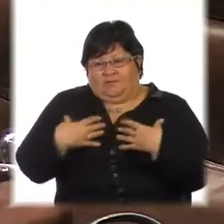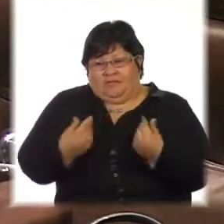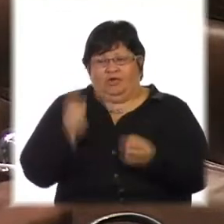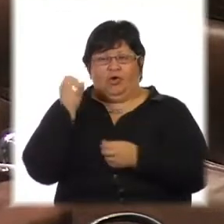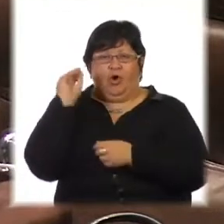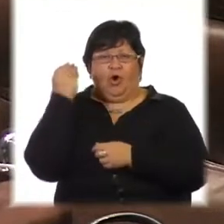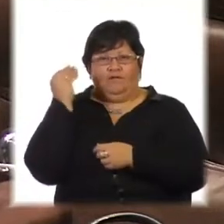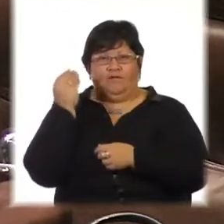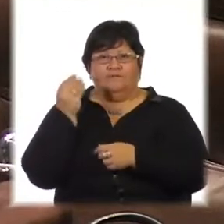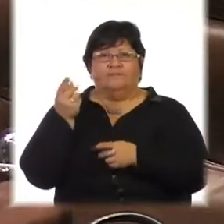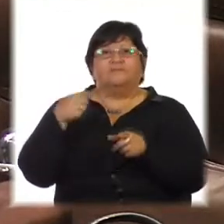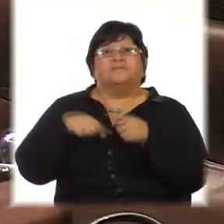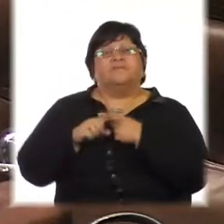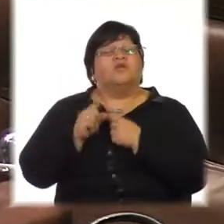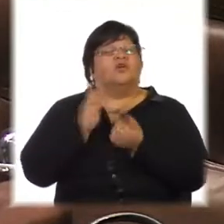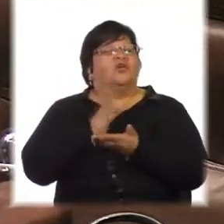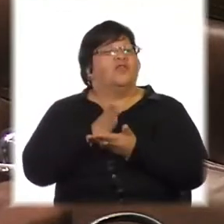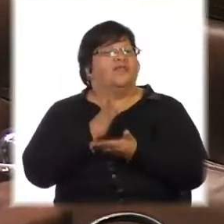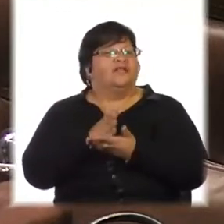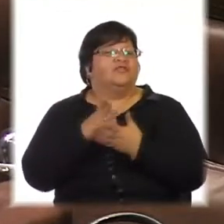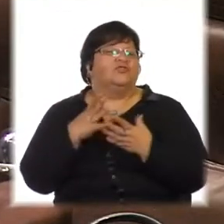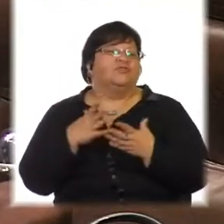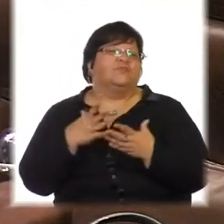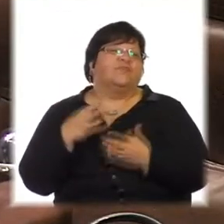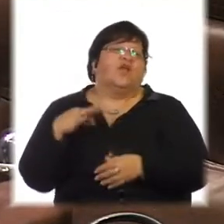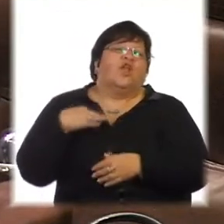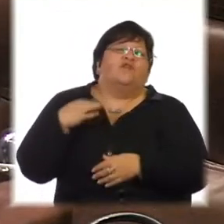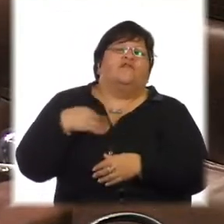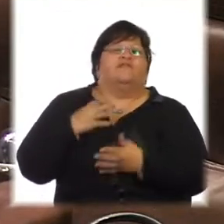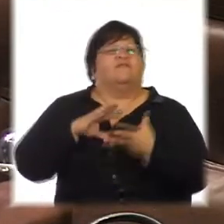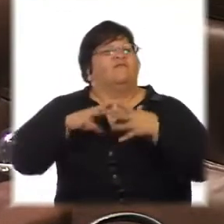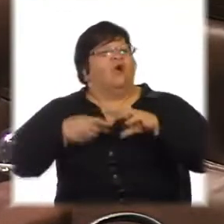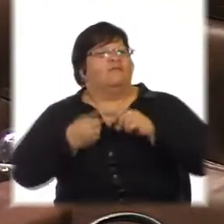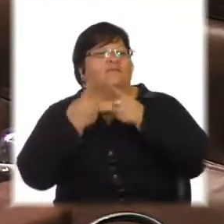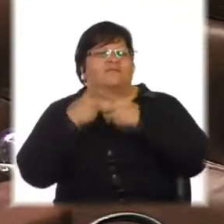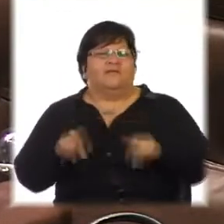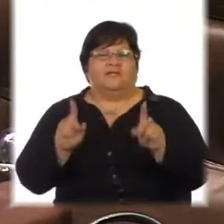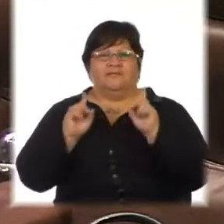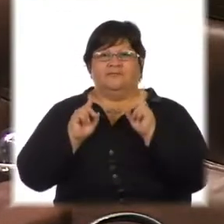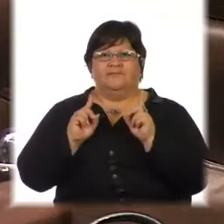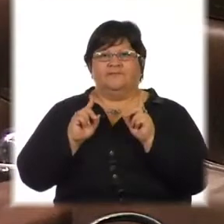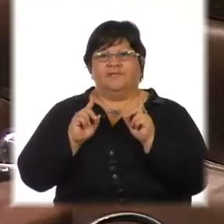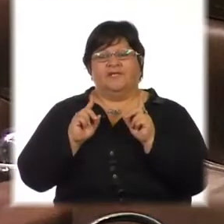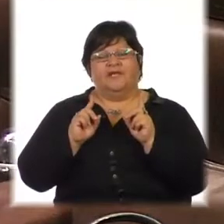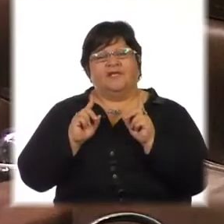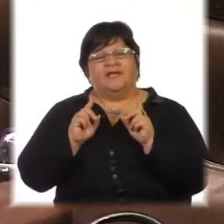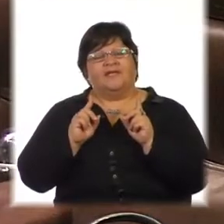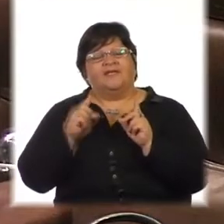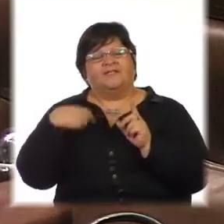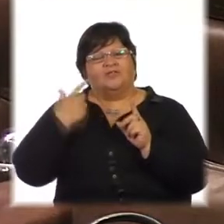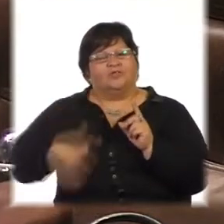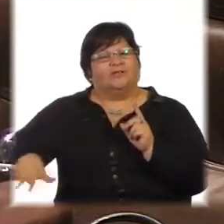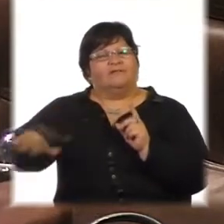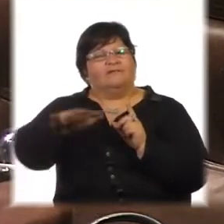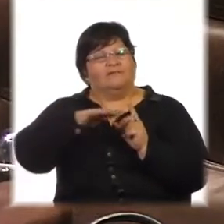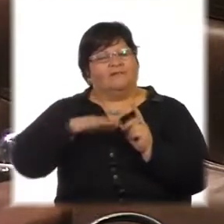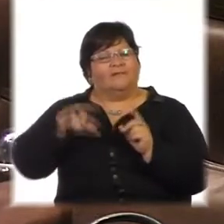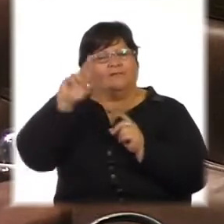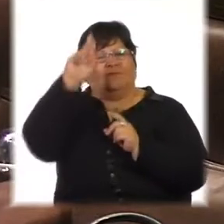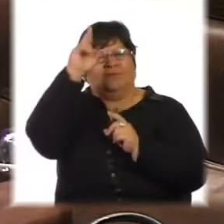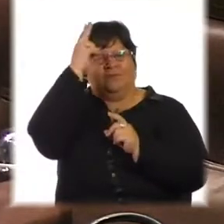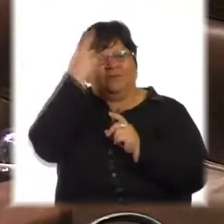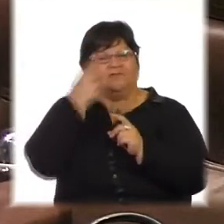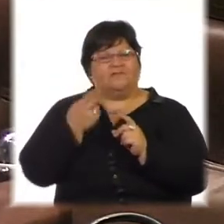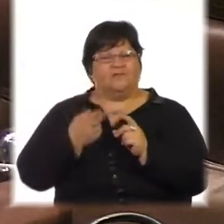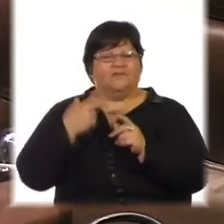agenda de derechos de otra manera. Y nos han marcado a la sociedad uruguaya una forma de